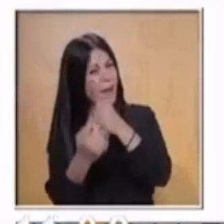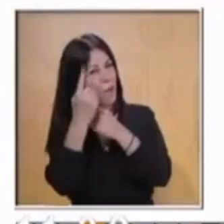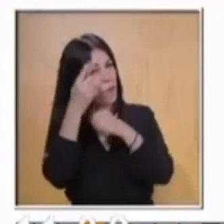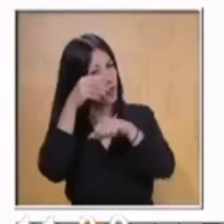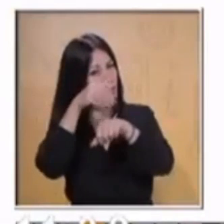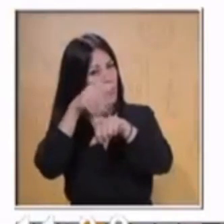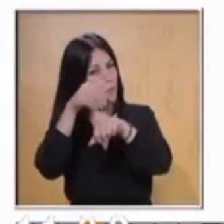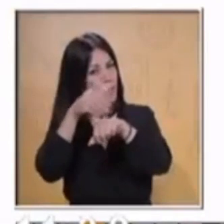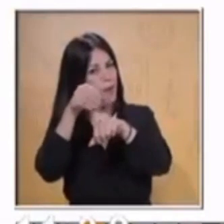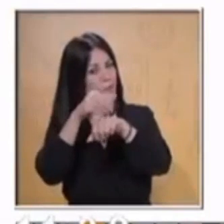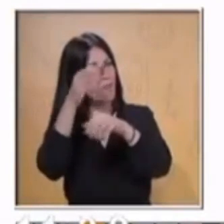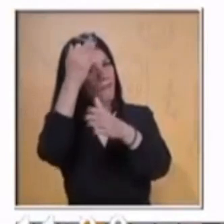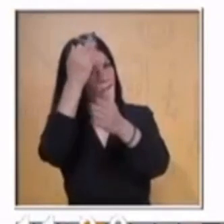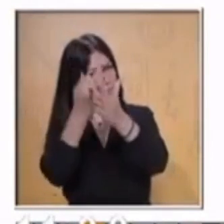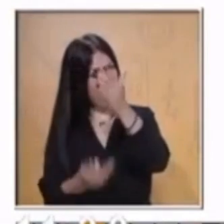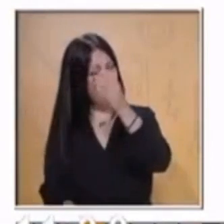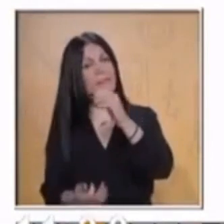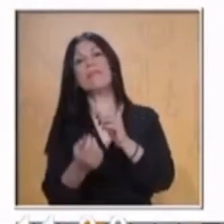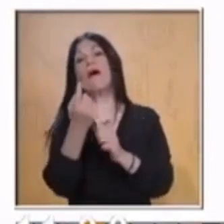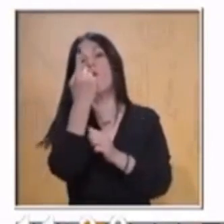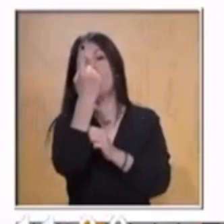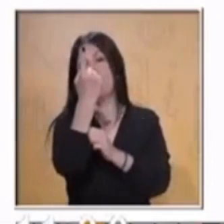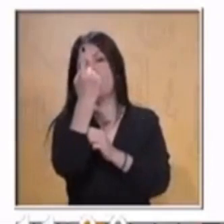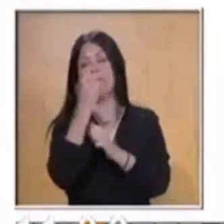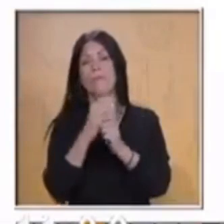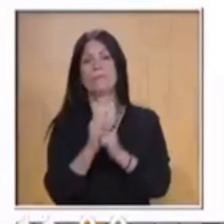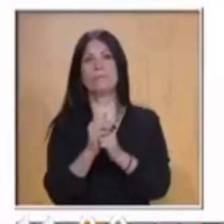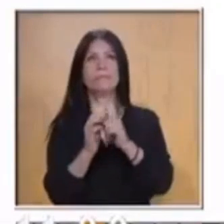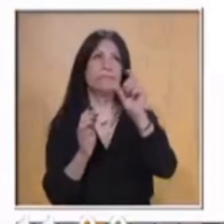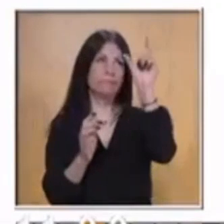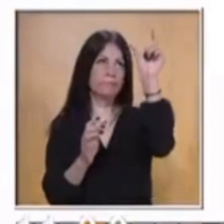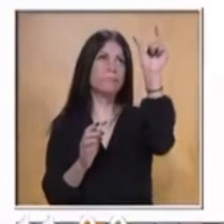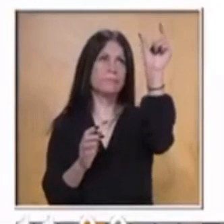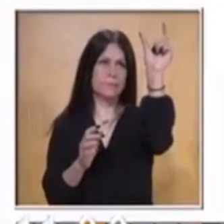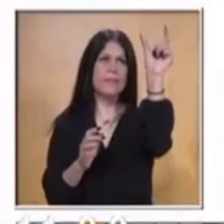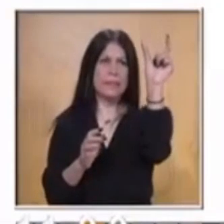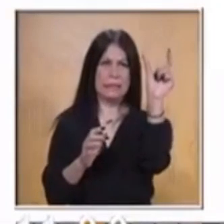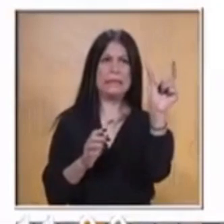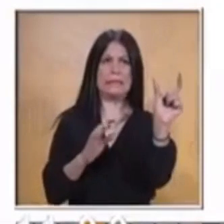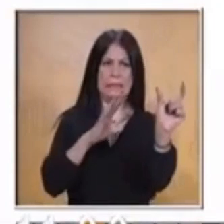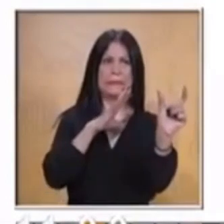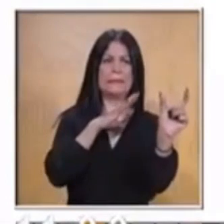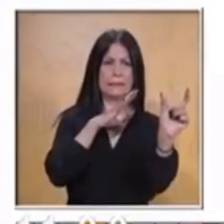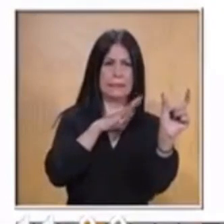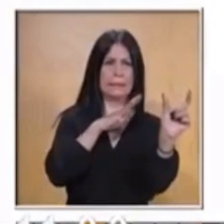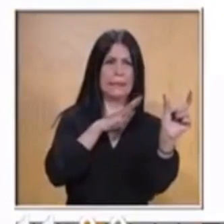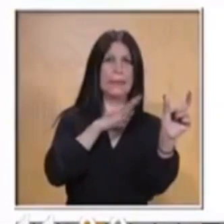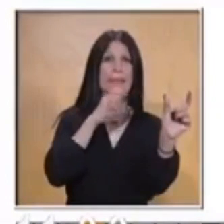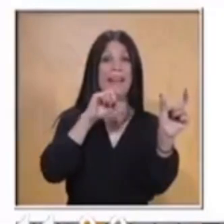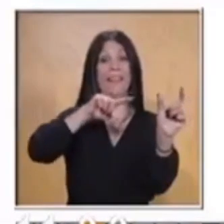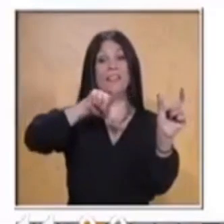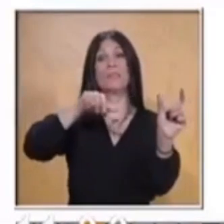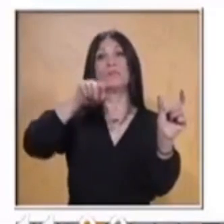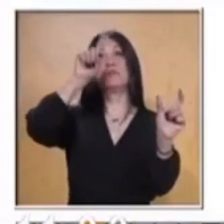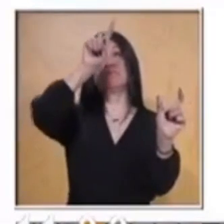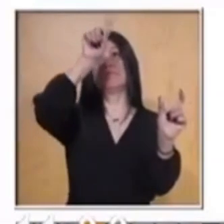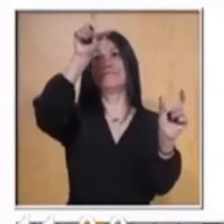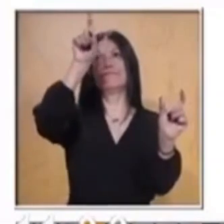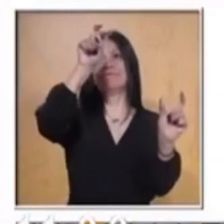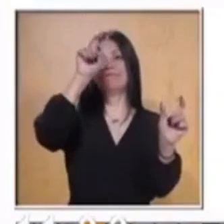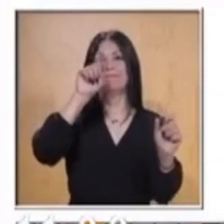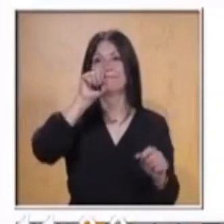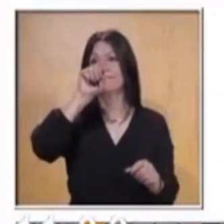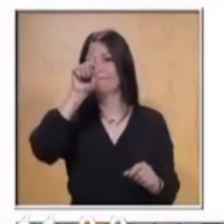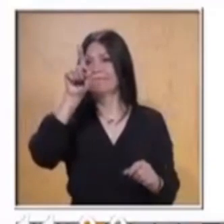columna tiene los números, ¿verdad? Y luego vienen unos signos de interrogación. Eso es lo que llamamos que está